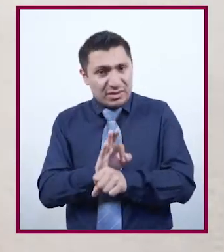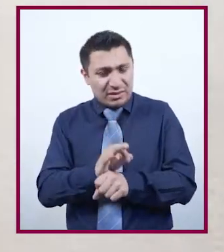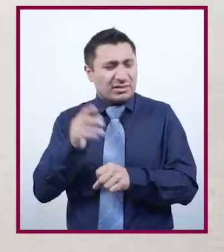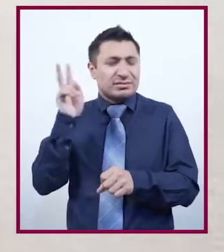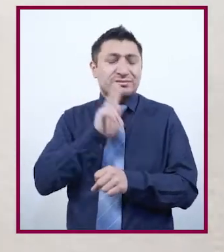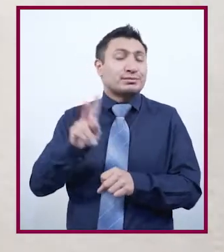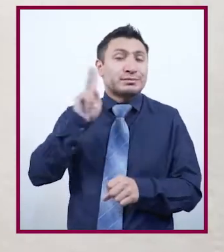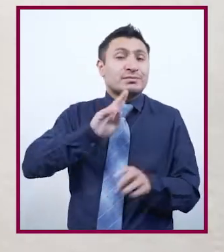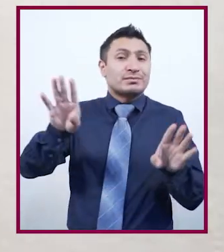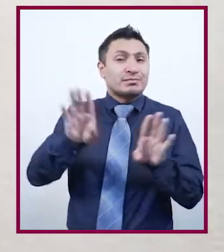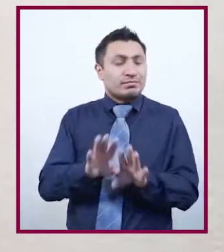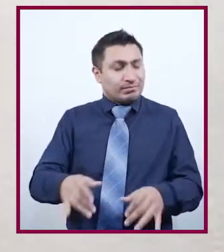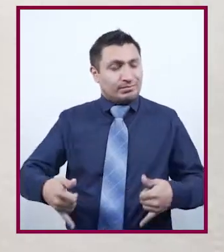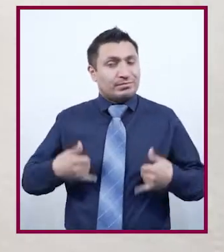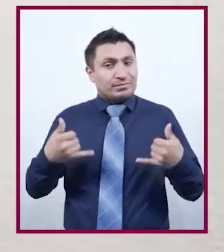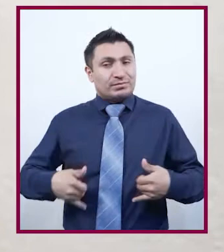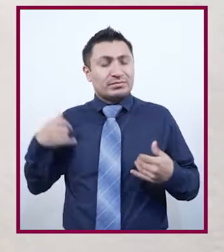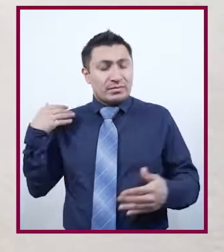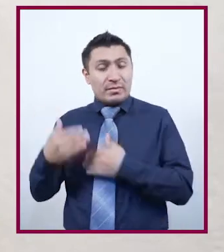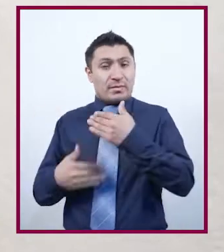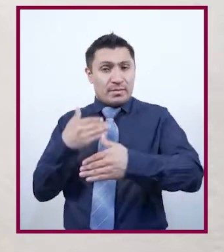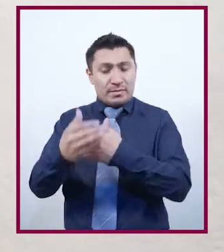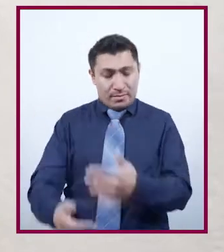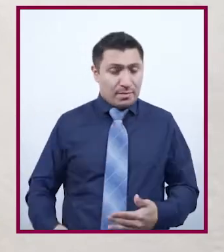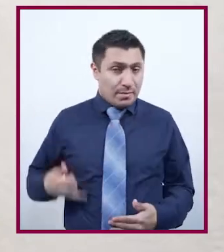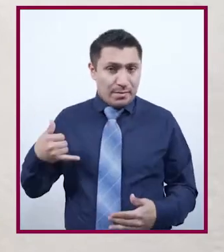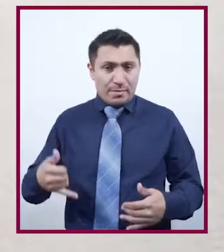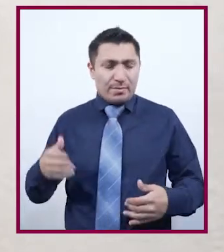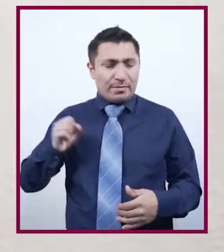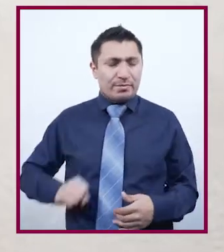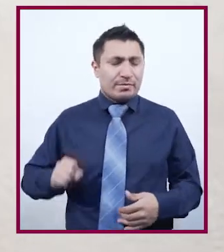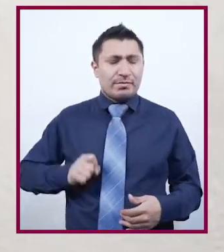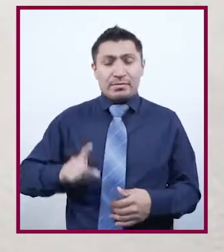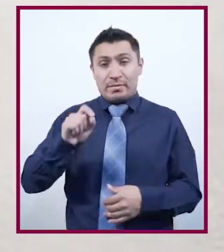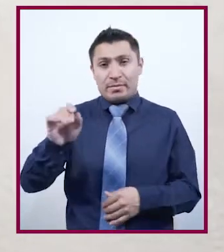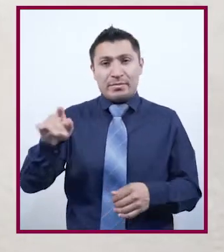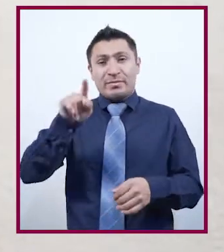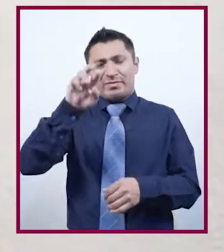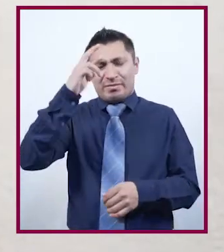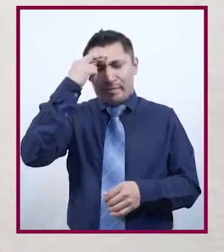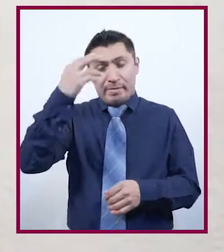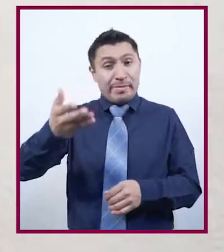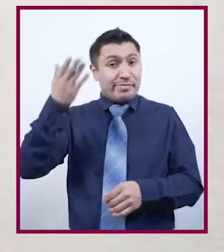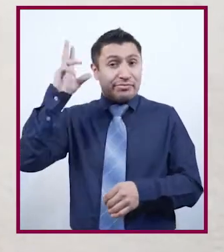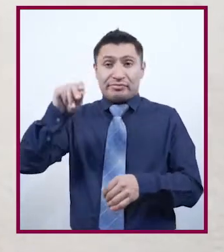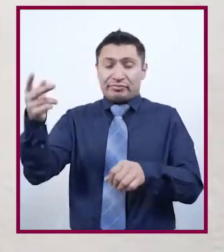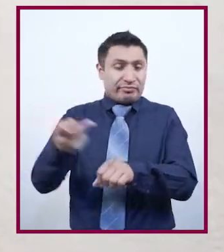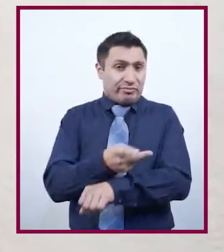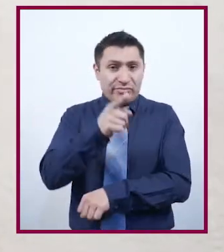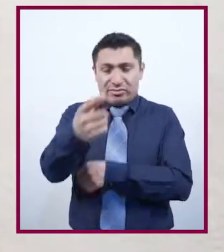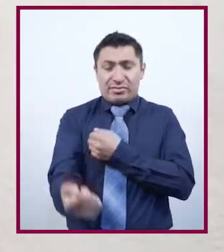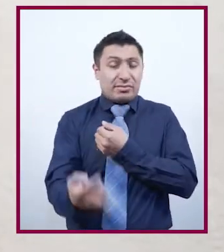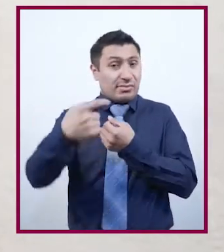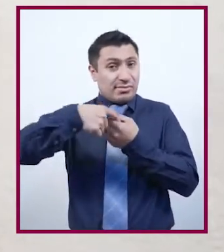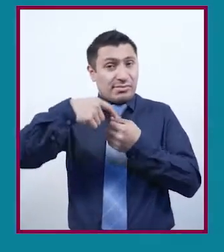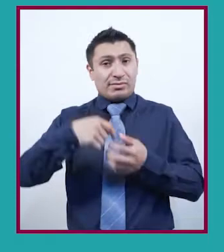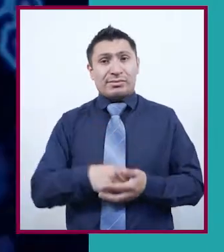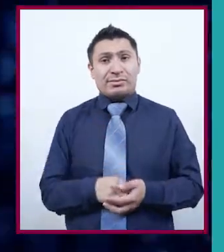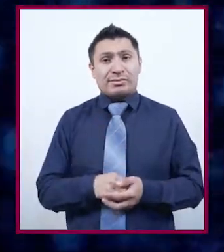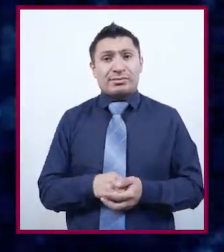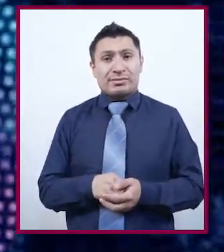consiguieron transitar por esta etapa la juventud en el siglo XX. Porque recuerda, el pasado no ha pasado. ¡Conéctate!